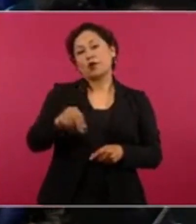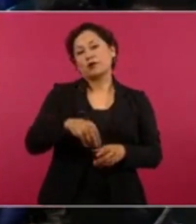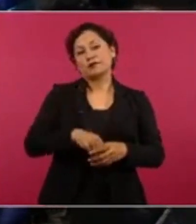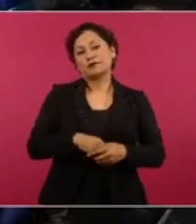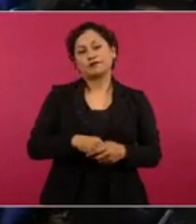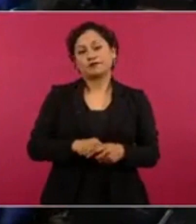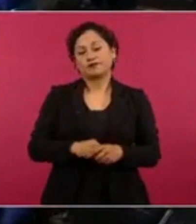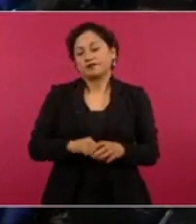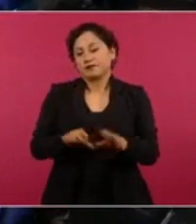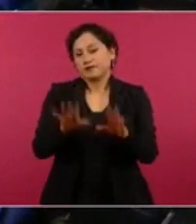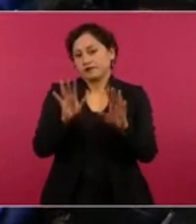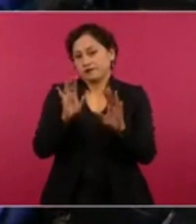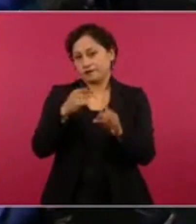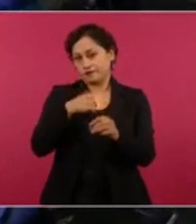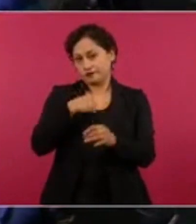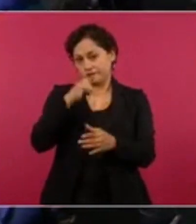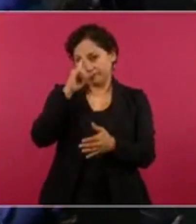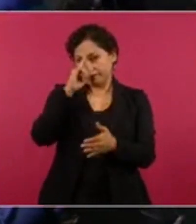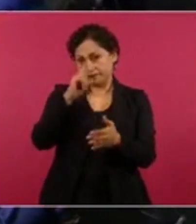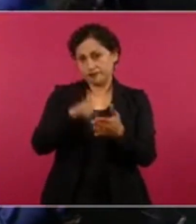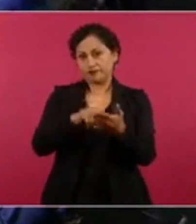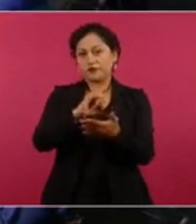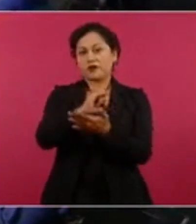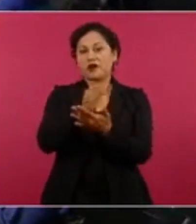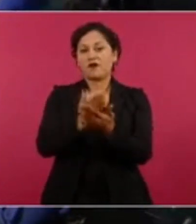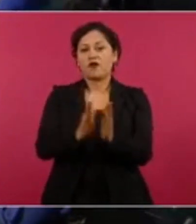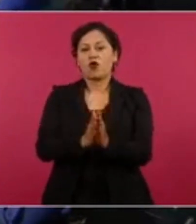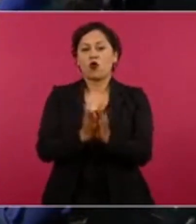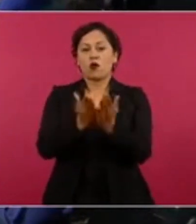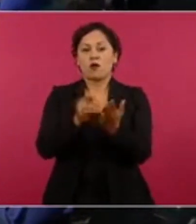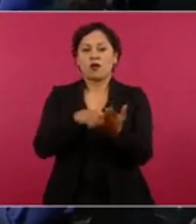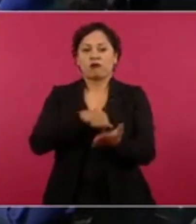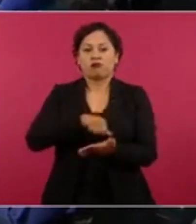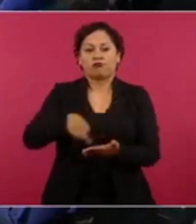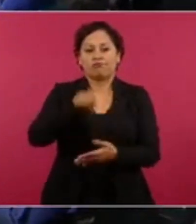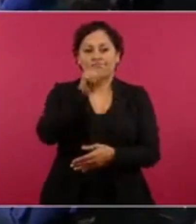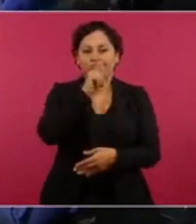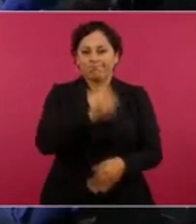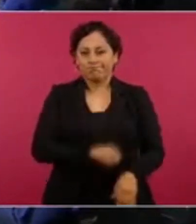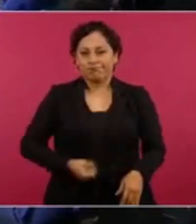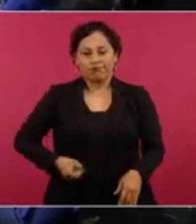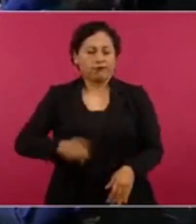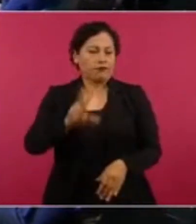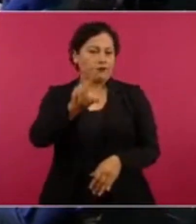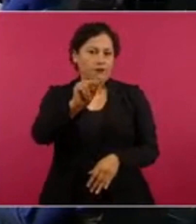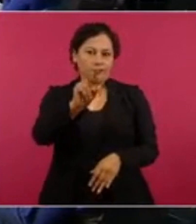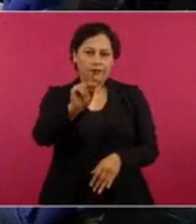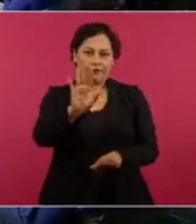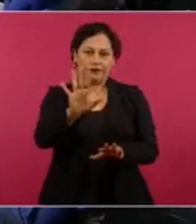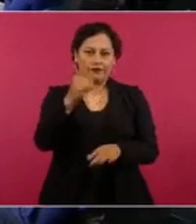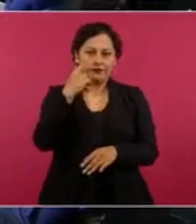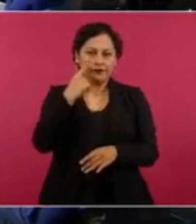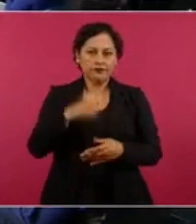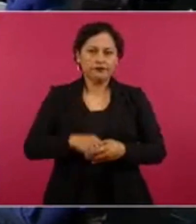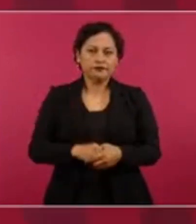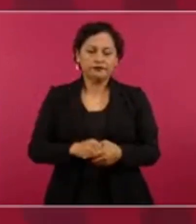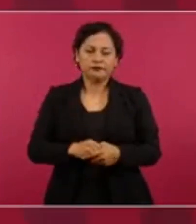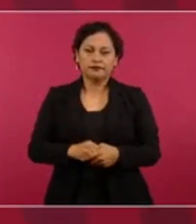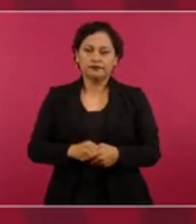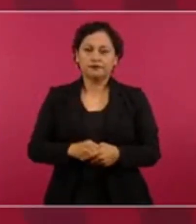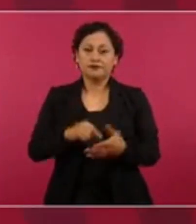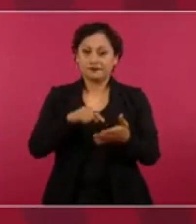informe, yo creo que eso no está atestado, es que a seis